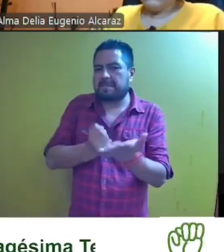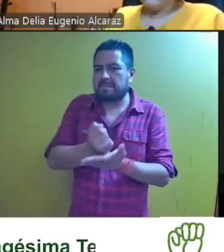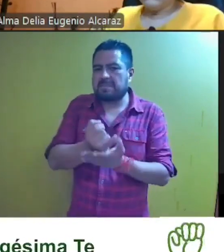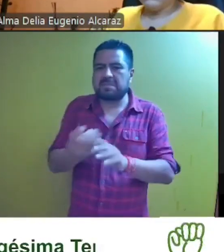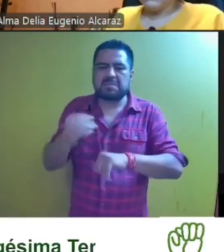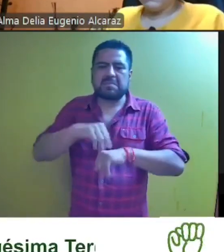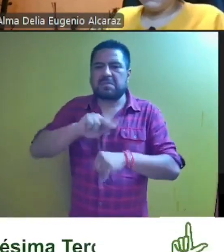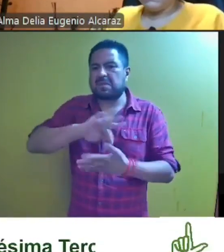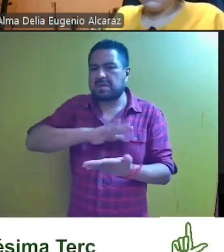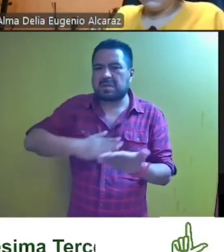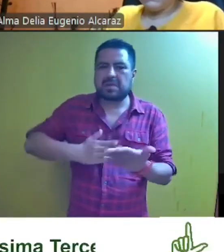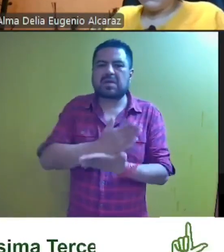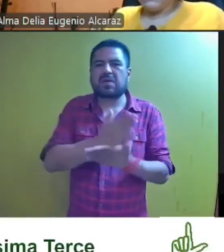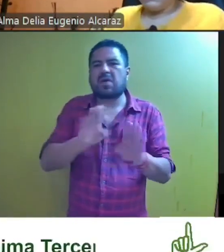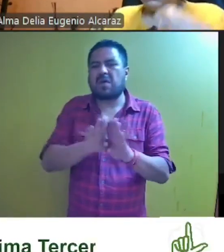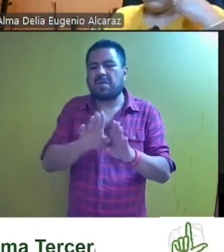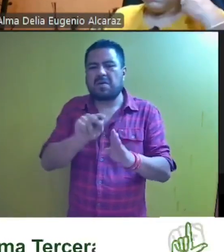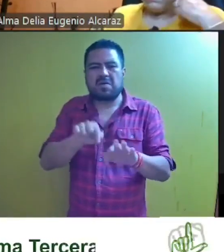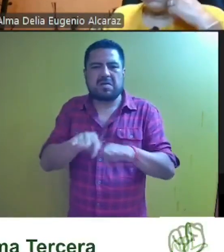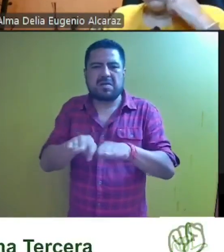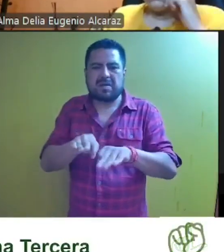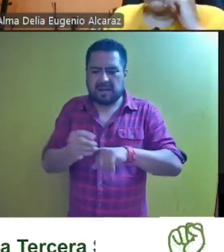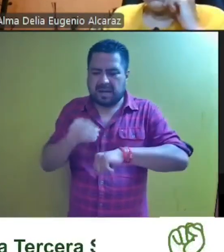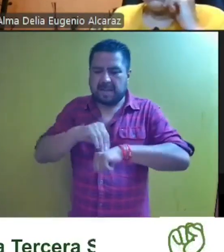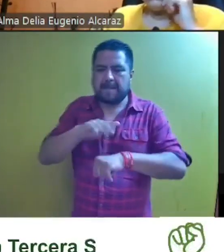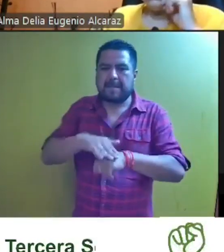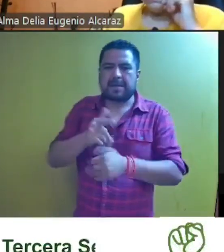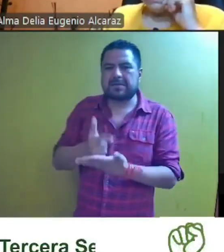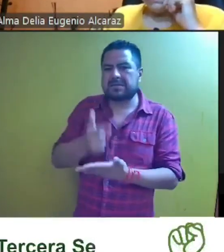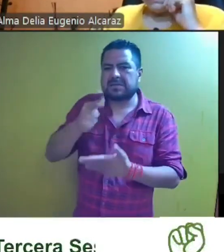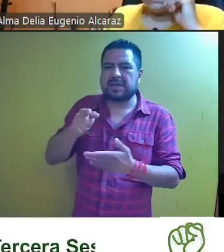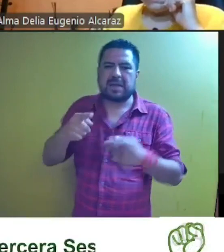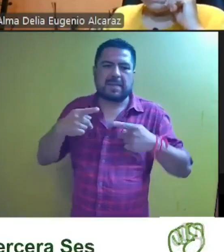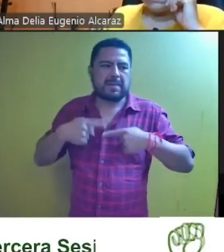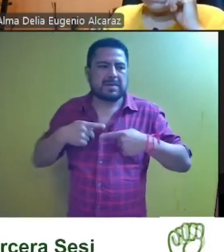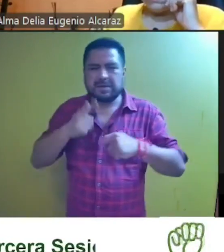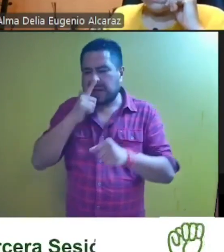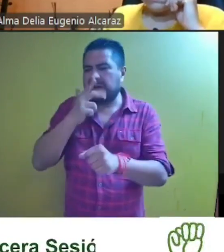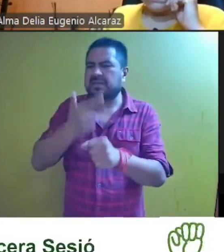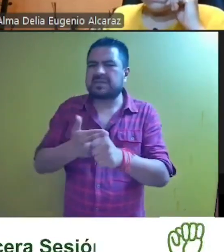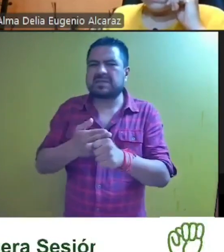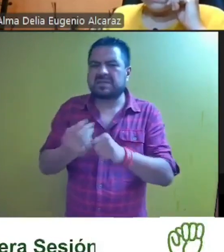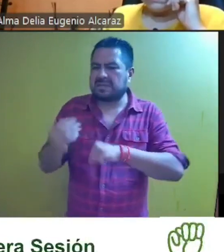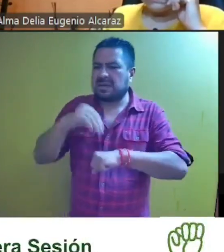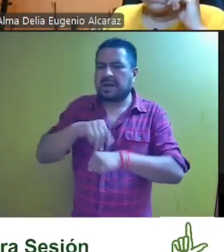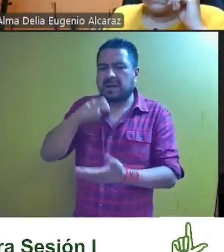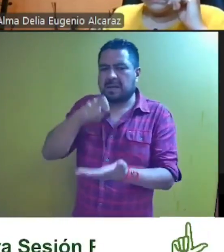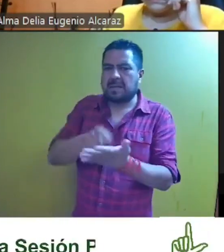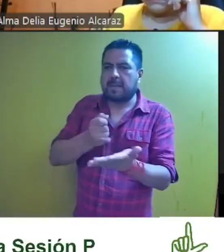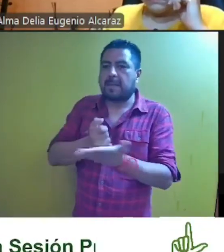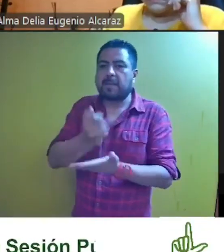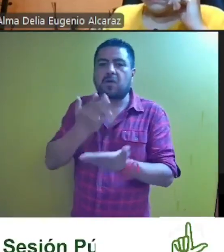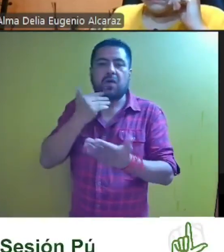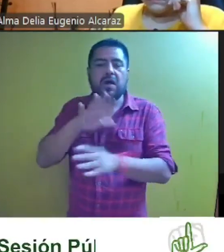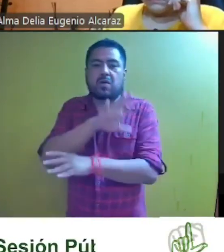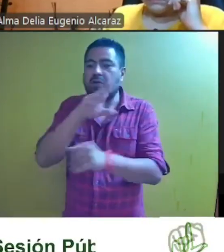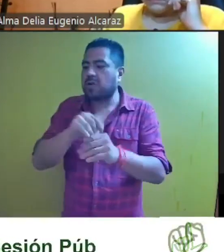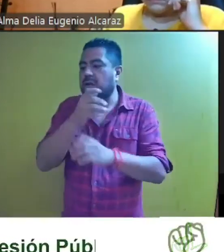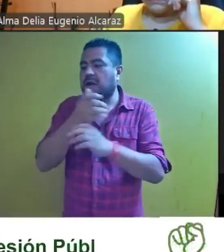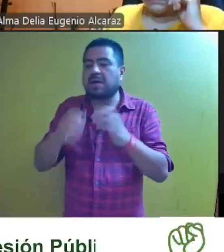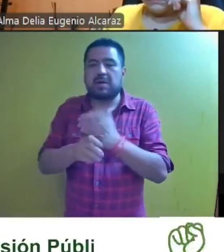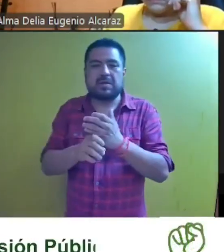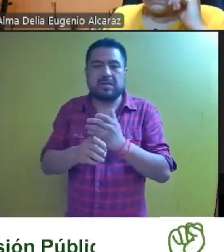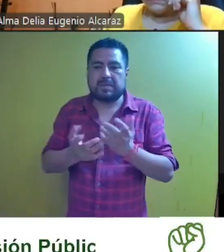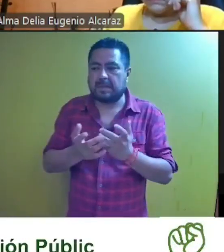infundada así como fundada pero inoperante la porción de la gravedad donde la actora refiere que la responsable dictó una resolución sin contar con todos los elementos del caso